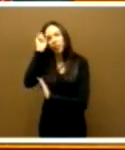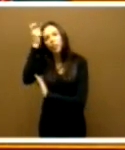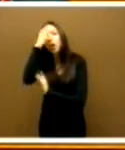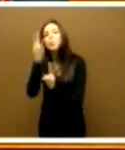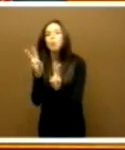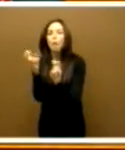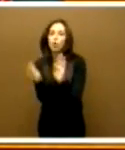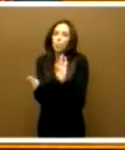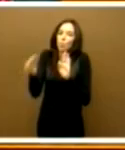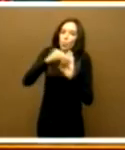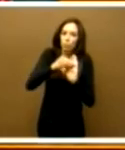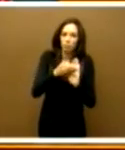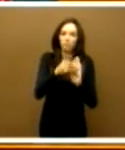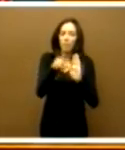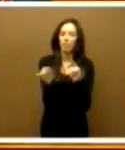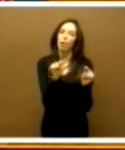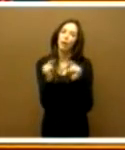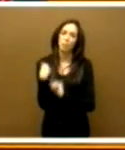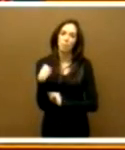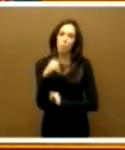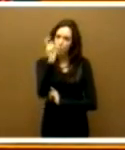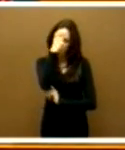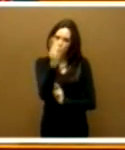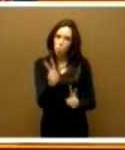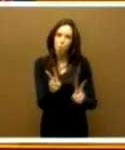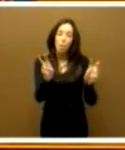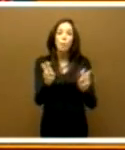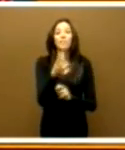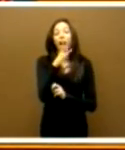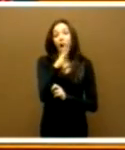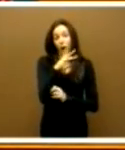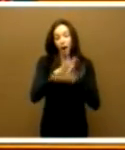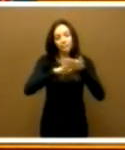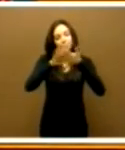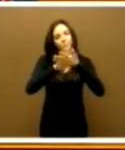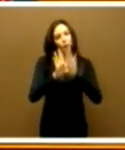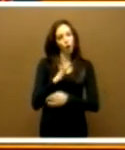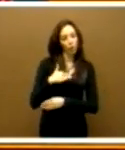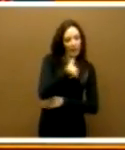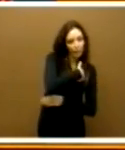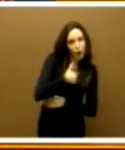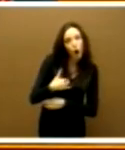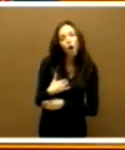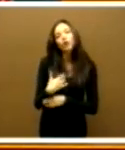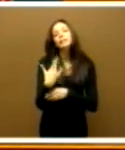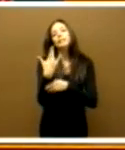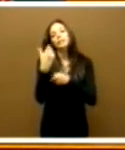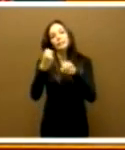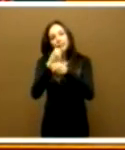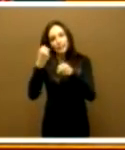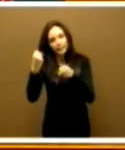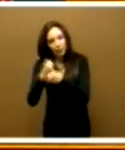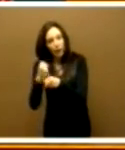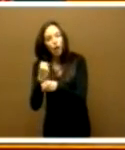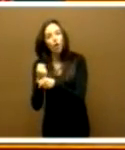introduce en este debate. Y hay que hablar de esta conciliación, de la rentabilidad y de la productividad en